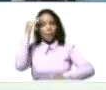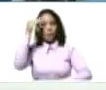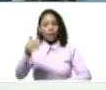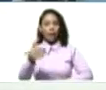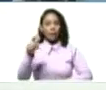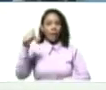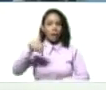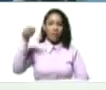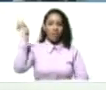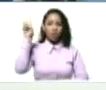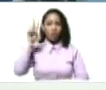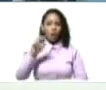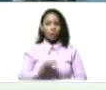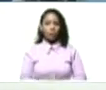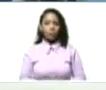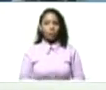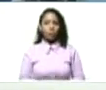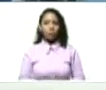de Venezuela.